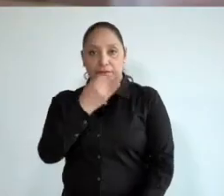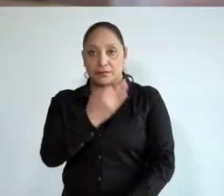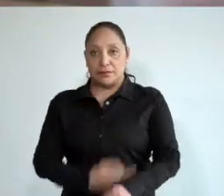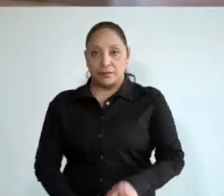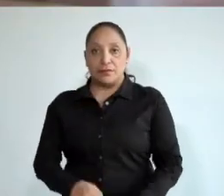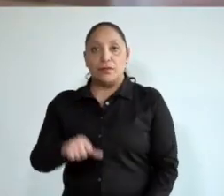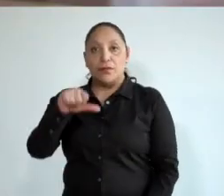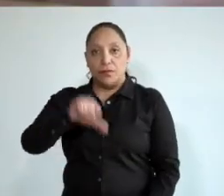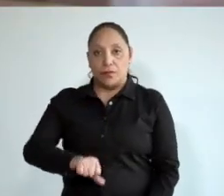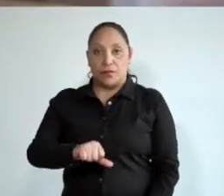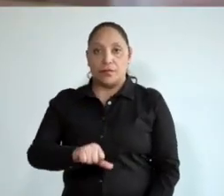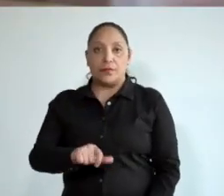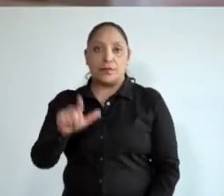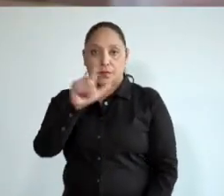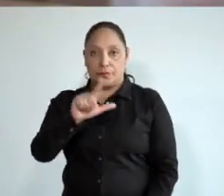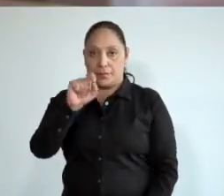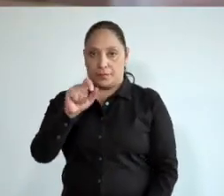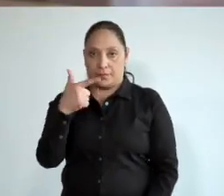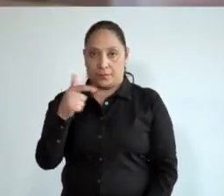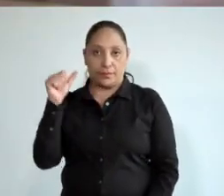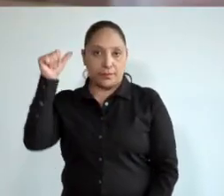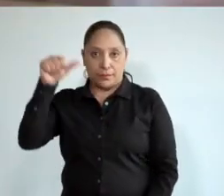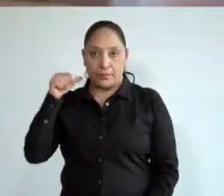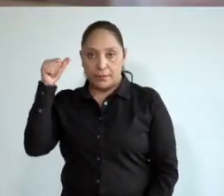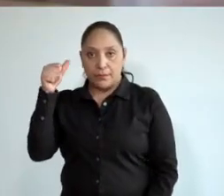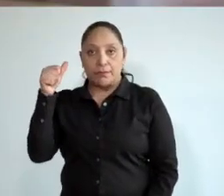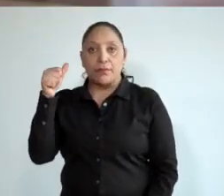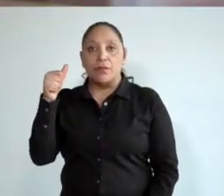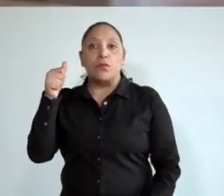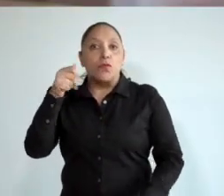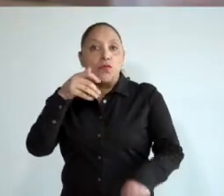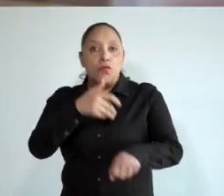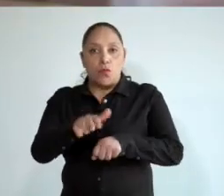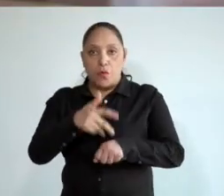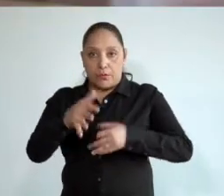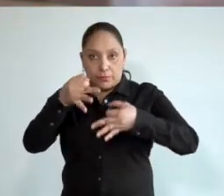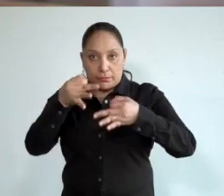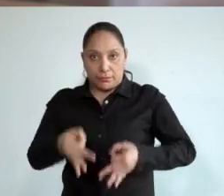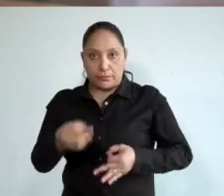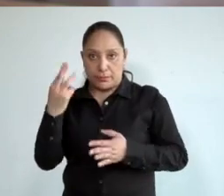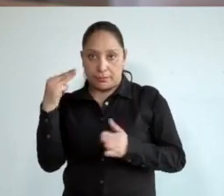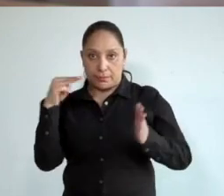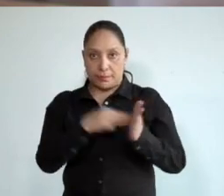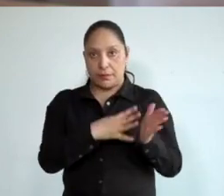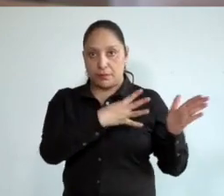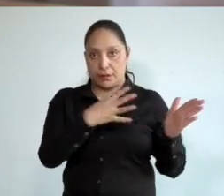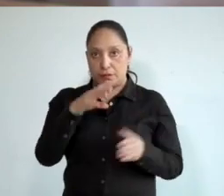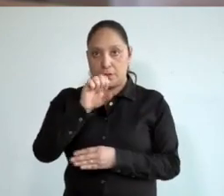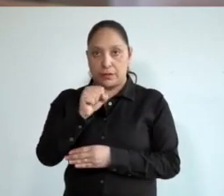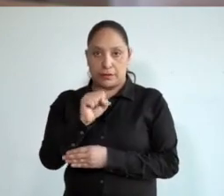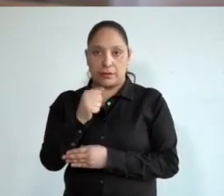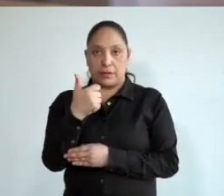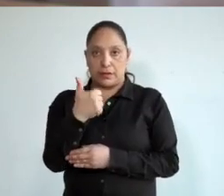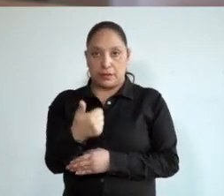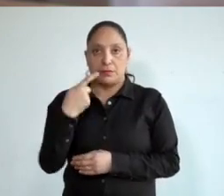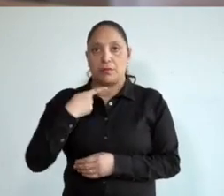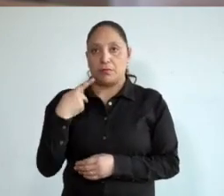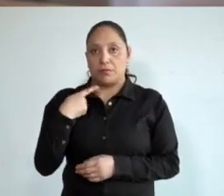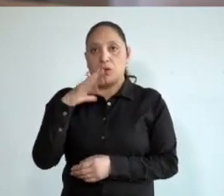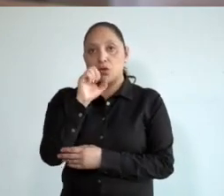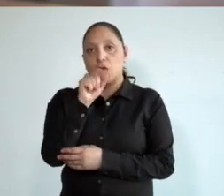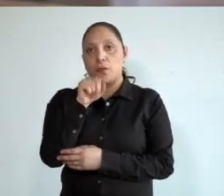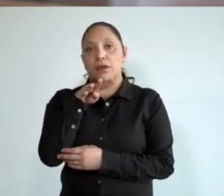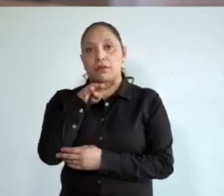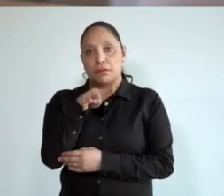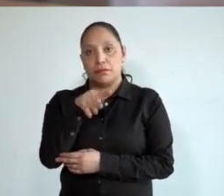Buenas tardes. Hoy es lunes 27 de abril y la cifra oficial es de 3.966 casos de COVID-19